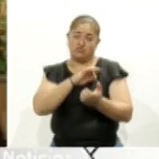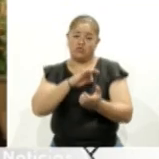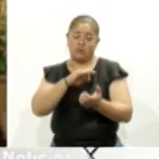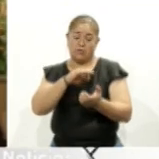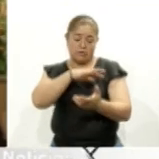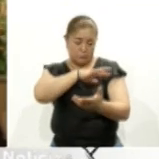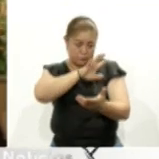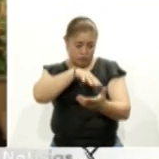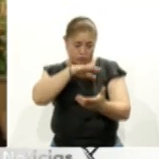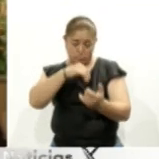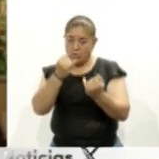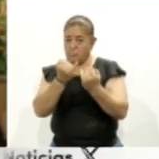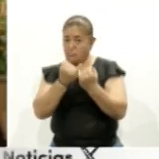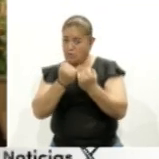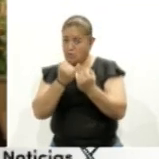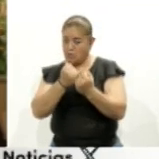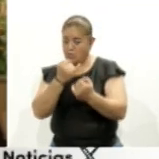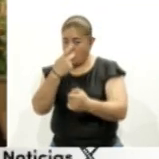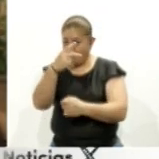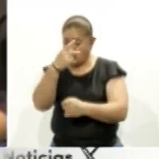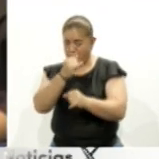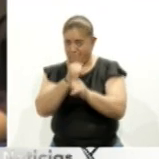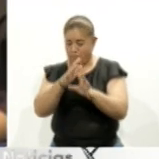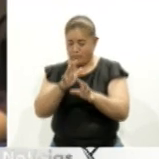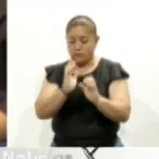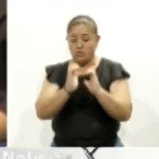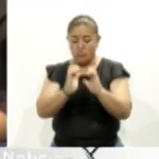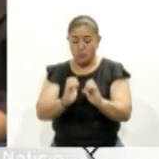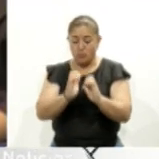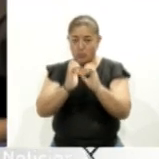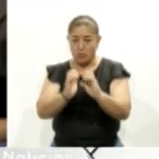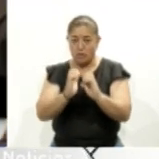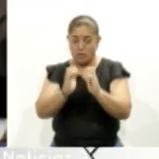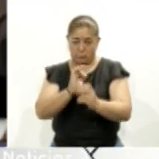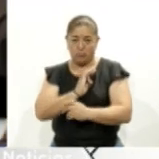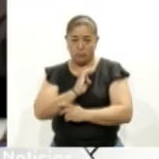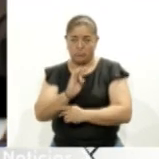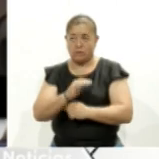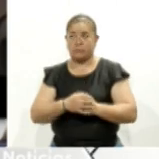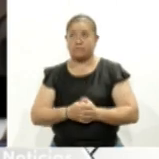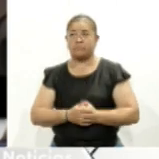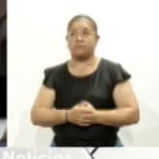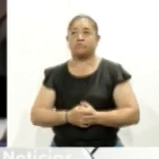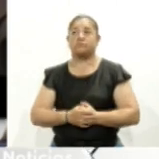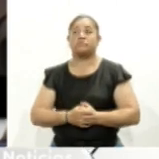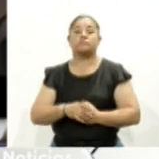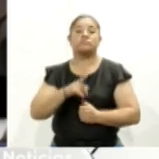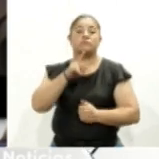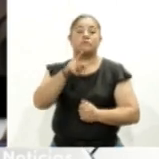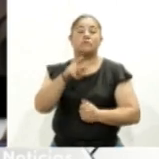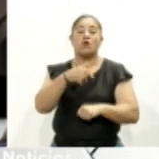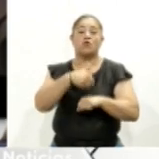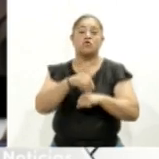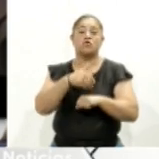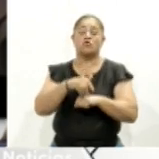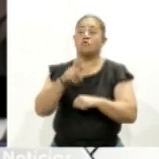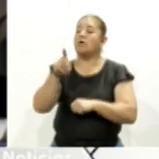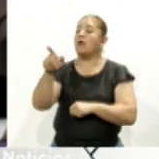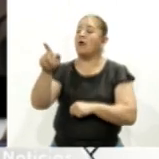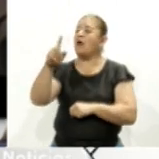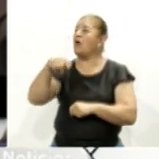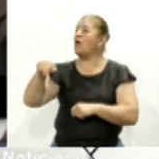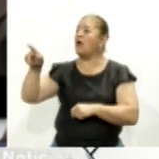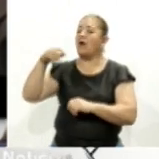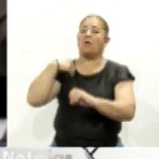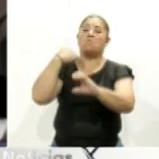también tutelar sus datos personales, proteger su privacidad. Ustedes les dan el número de teléfonos o correo a quienes ustedes